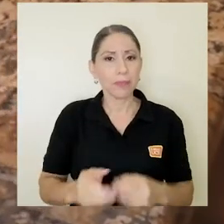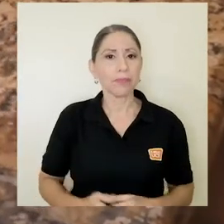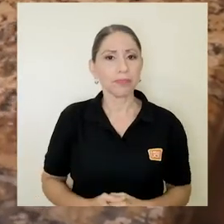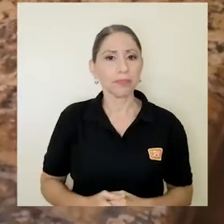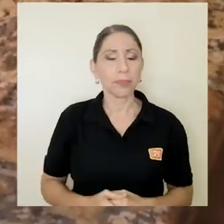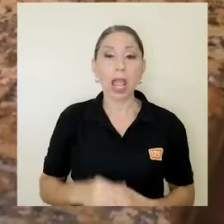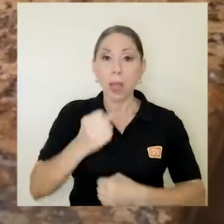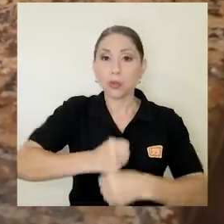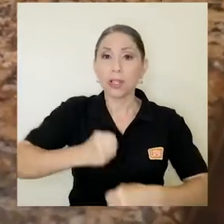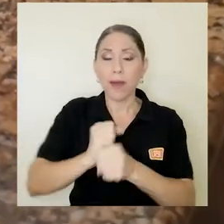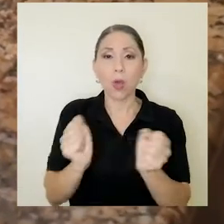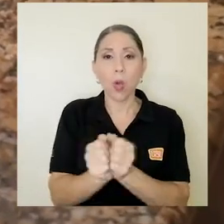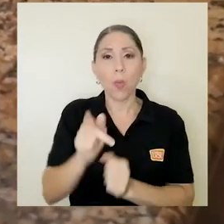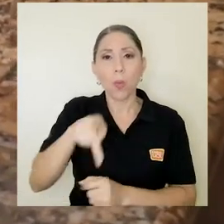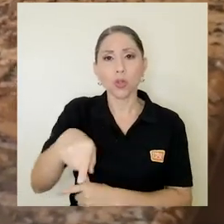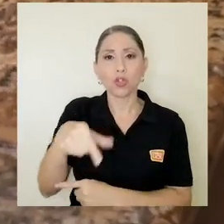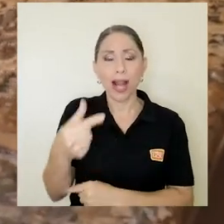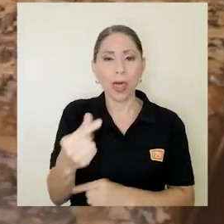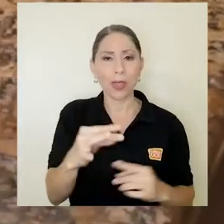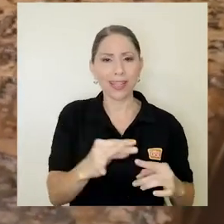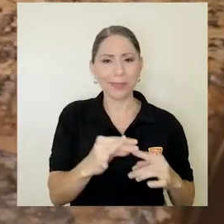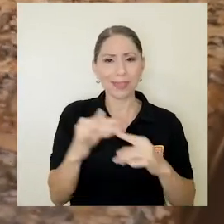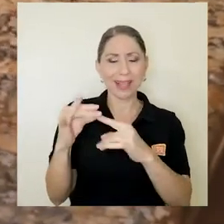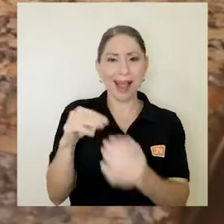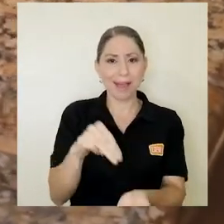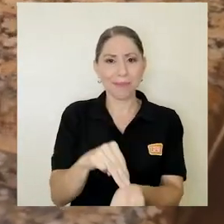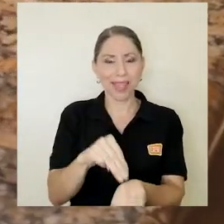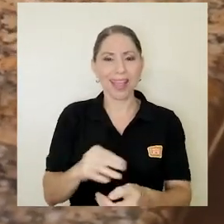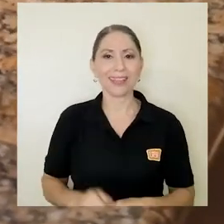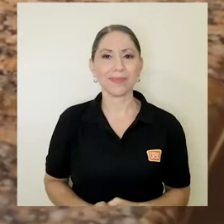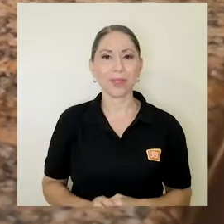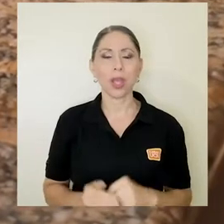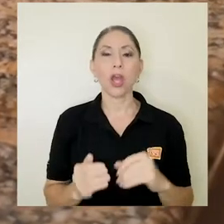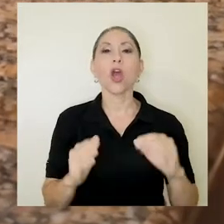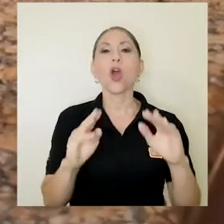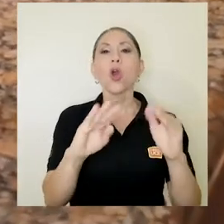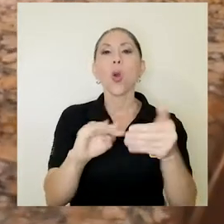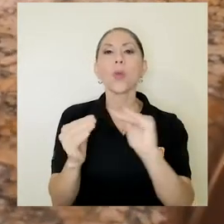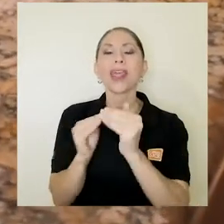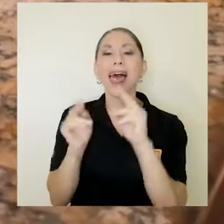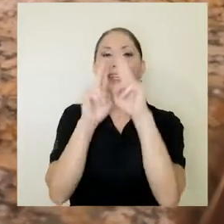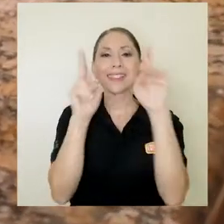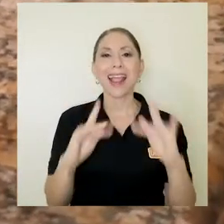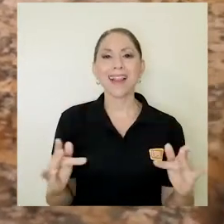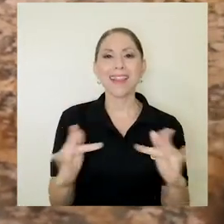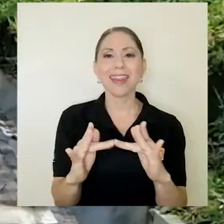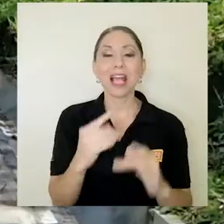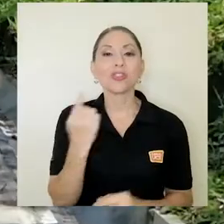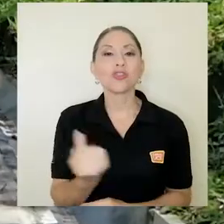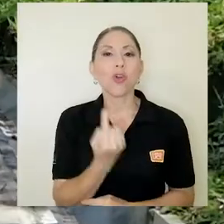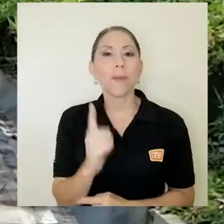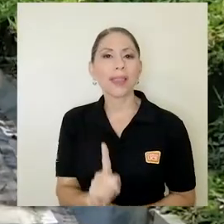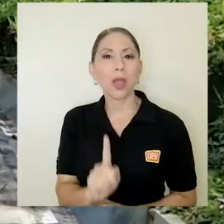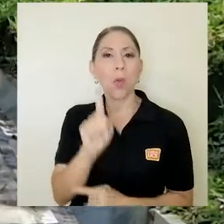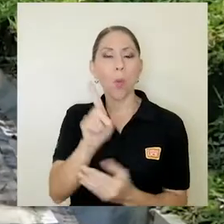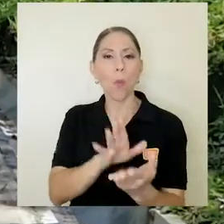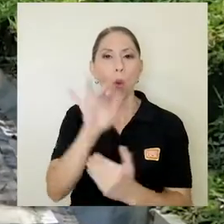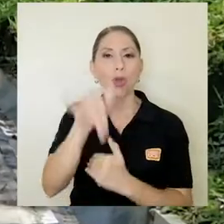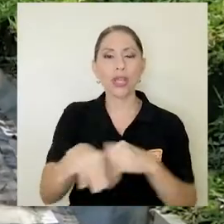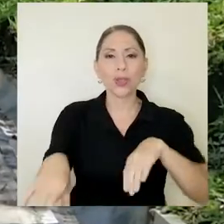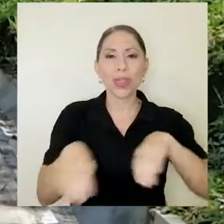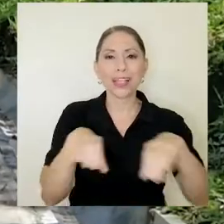el posgrado de especialidades médicas. Comunidades en Línea es solamente uno de los proyectos de acción de Danza